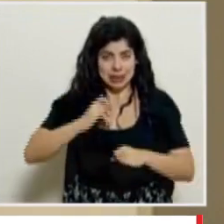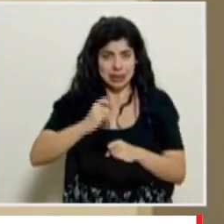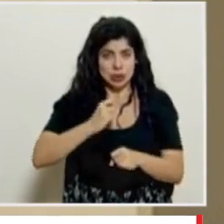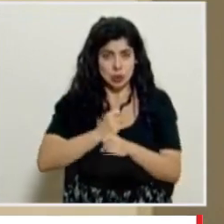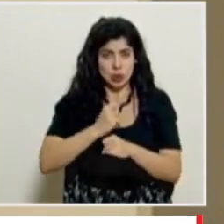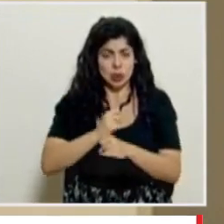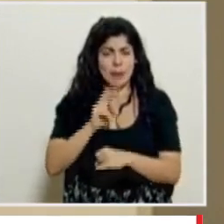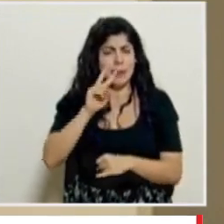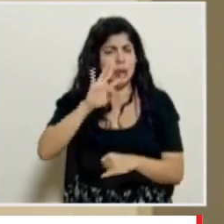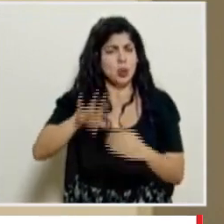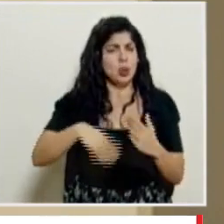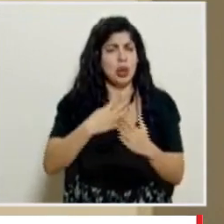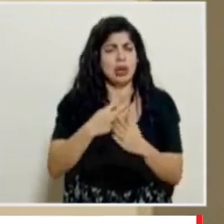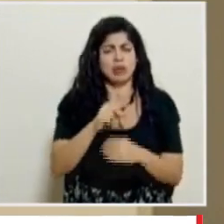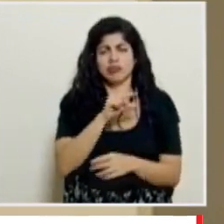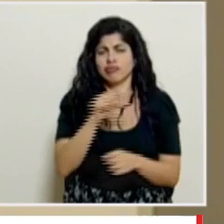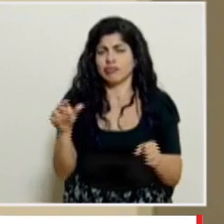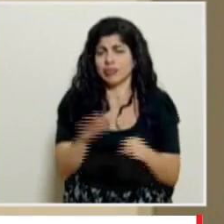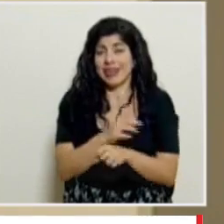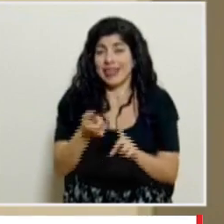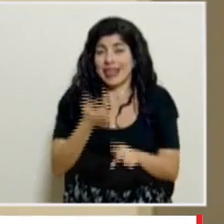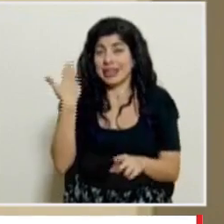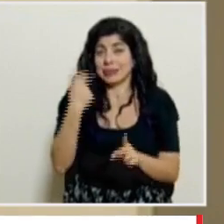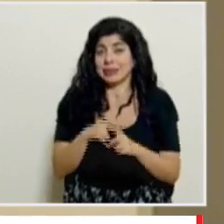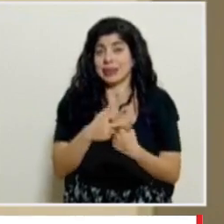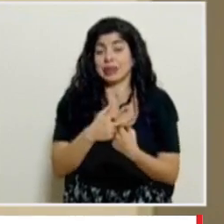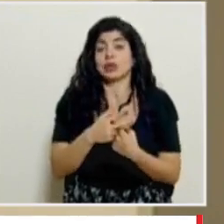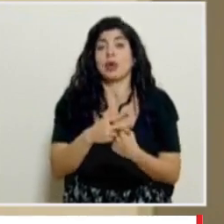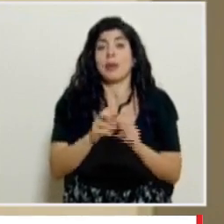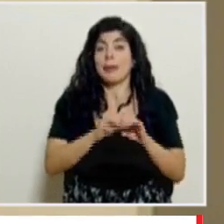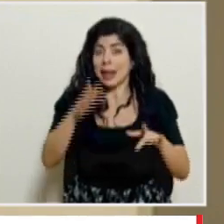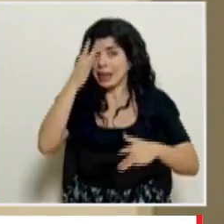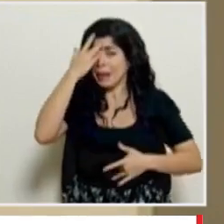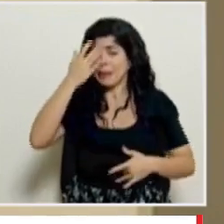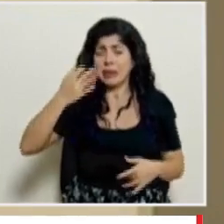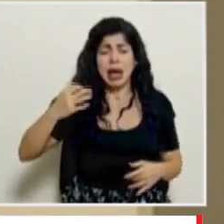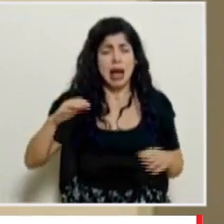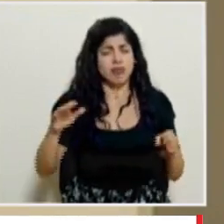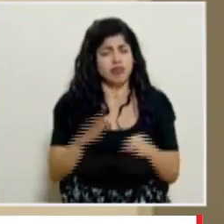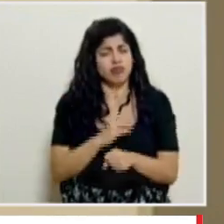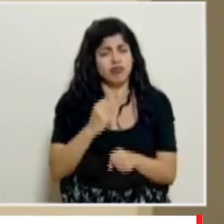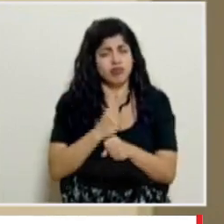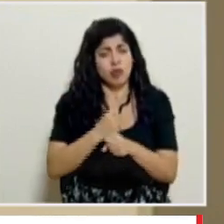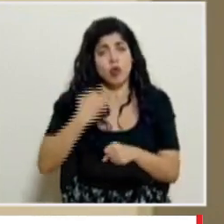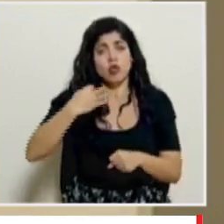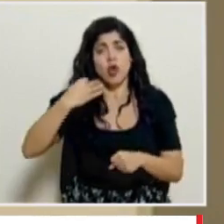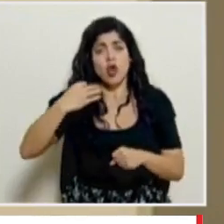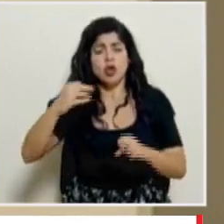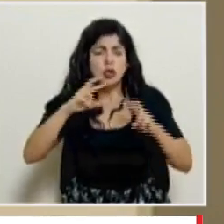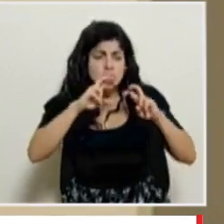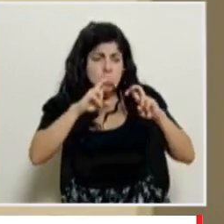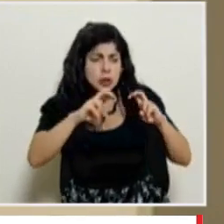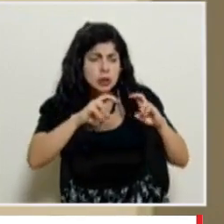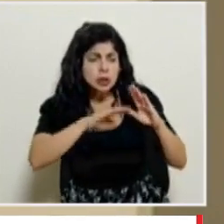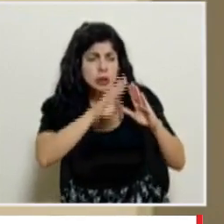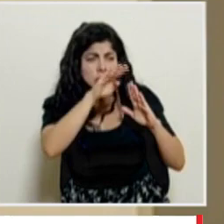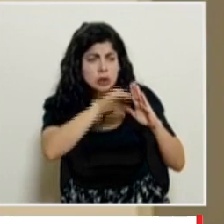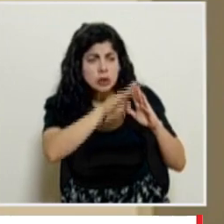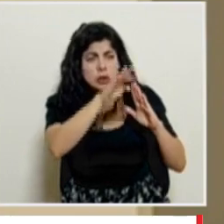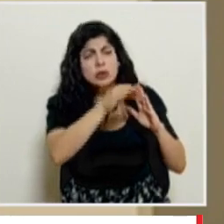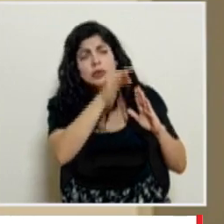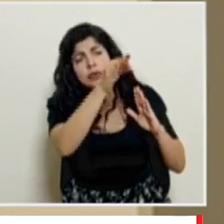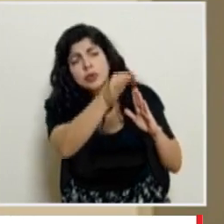activado 24 7 desde el inicio de la pandemia y todos los días se realizan análisis de proyecciones análisis de